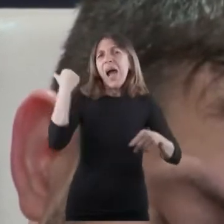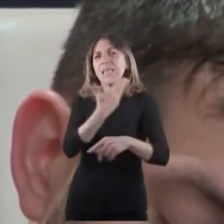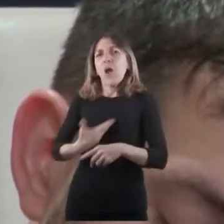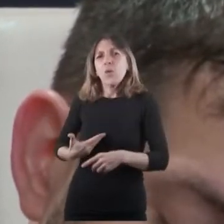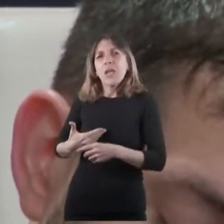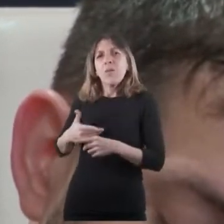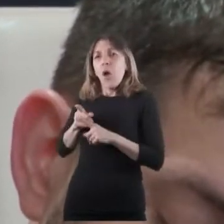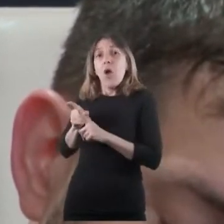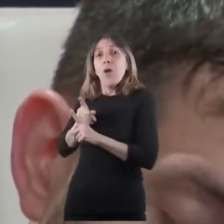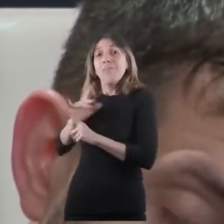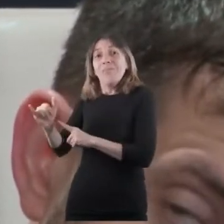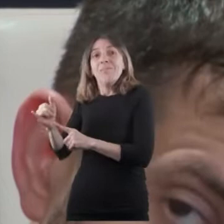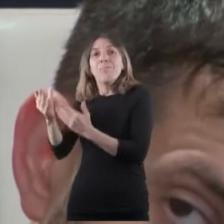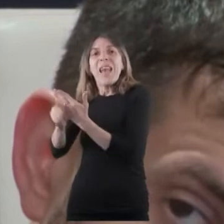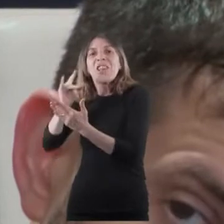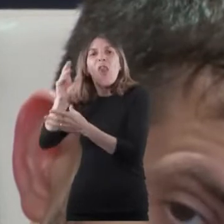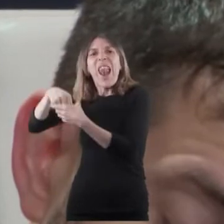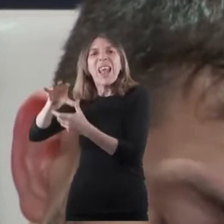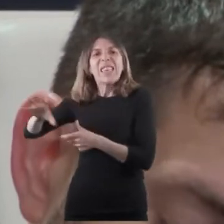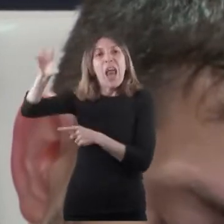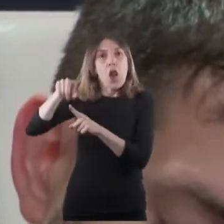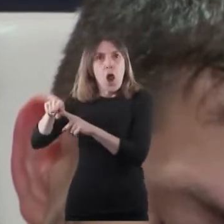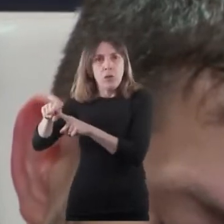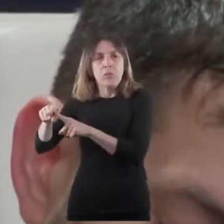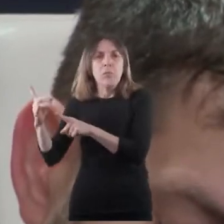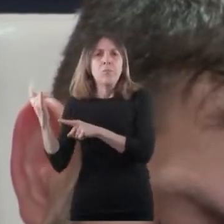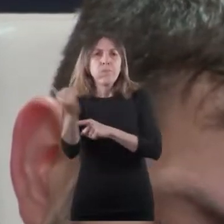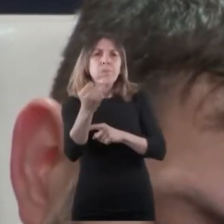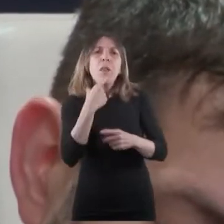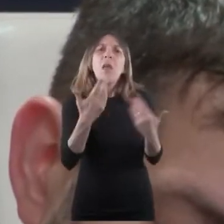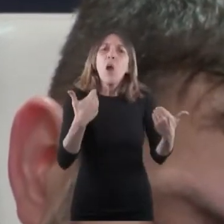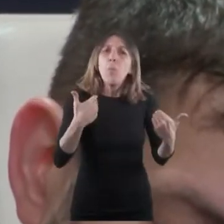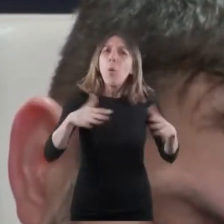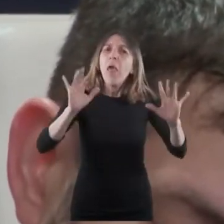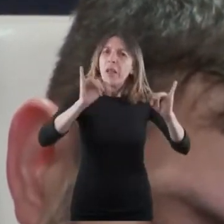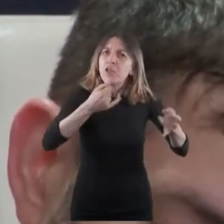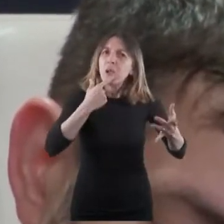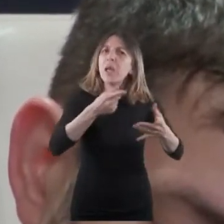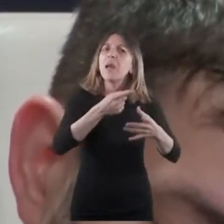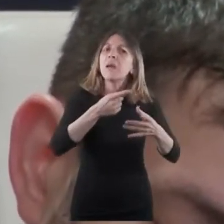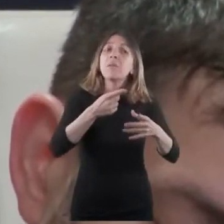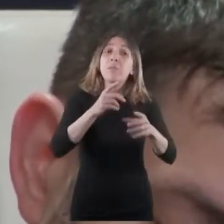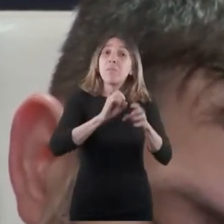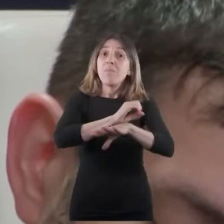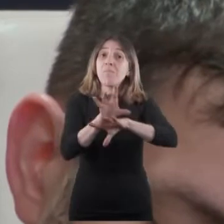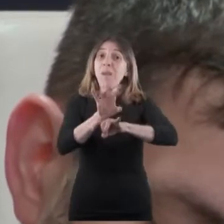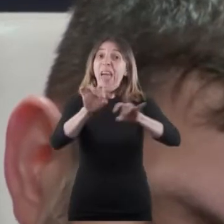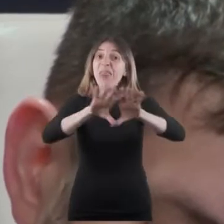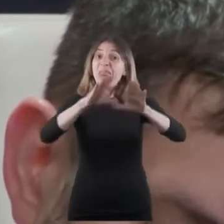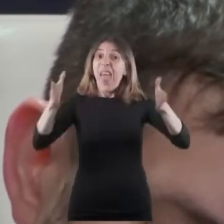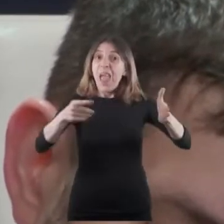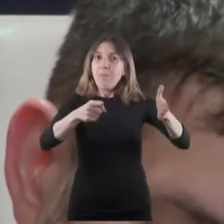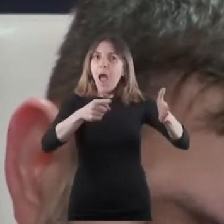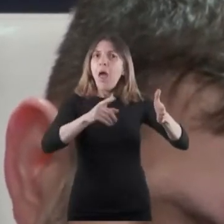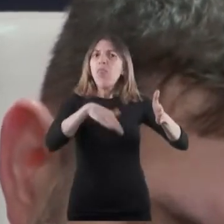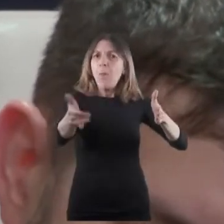del Ministro del Interior, había dicho que era posible o factible discutirlo después de la pandemia y en un año no electoral.